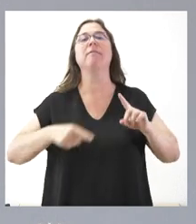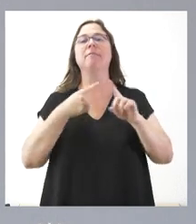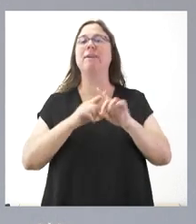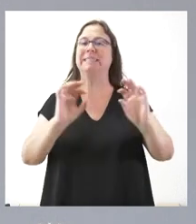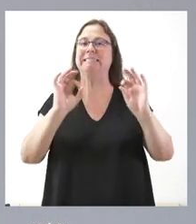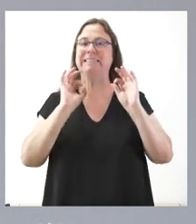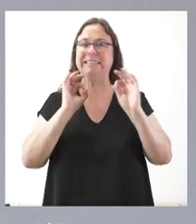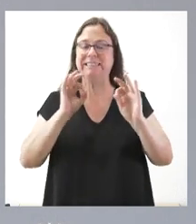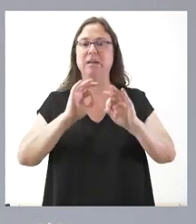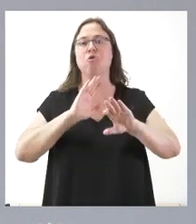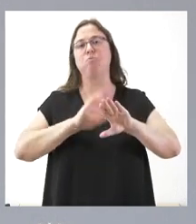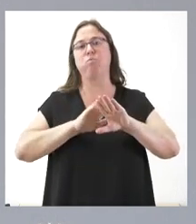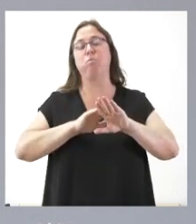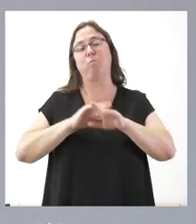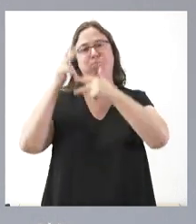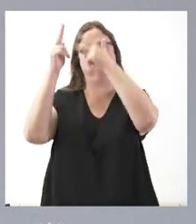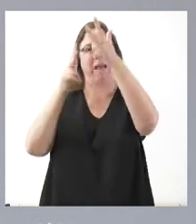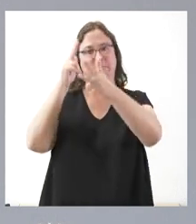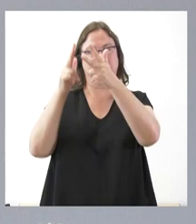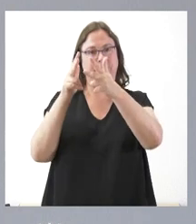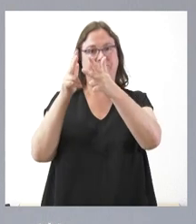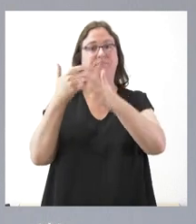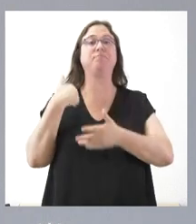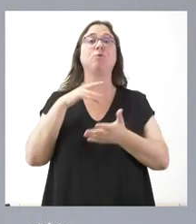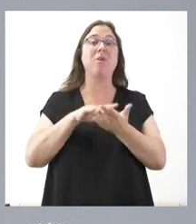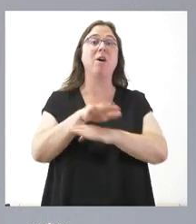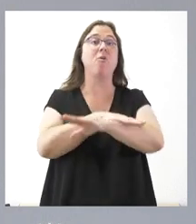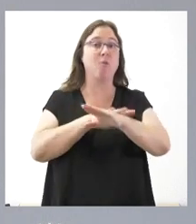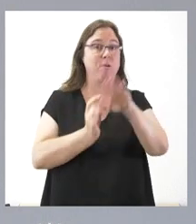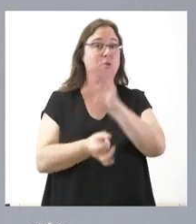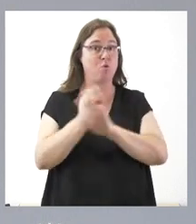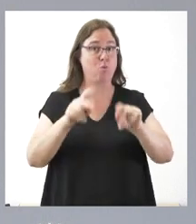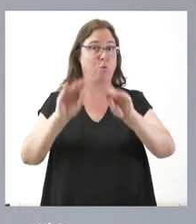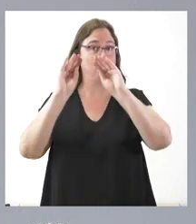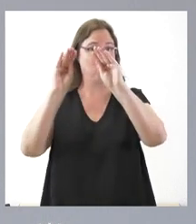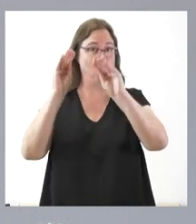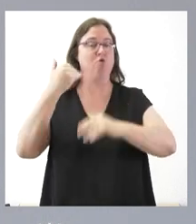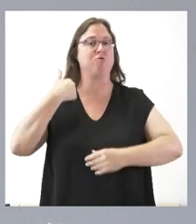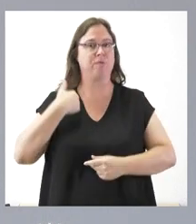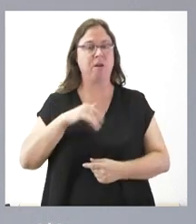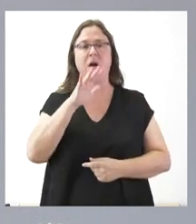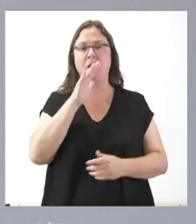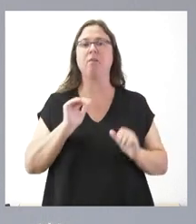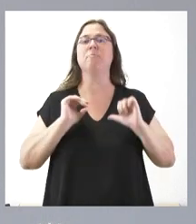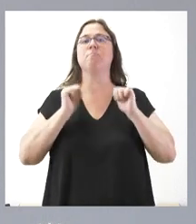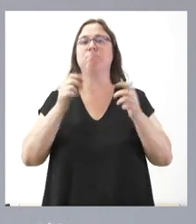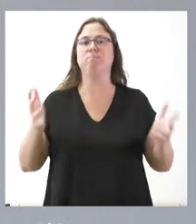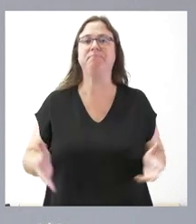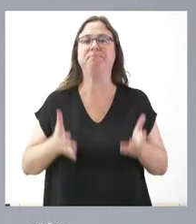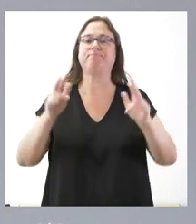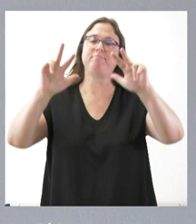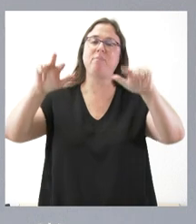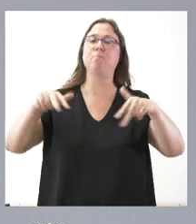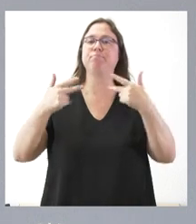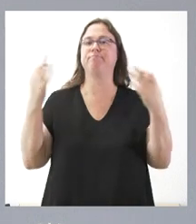especial, con el País Vasco. Una vez constituido el nuevo Gobierno del País Vasco, se procede al impulso de la autorización